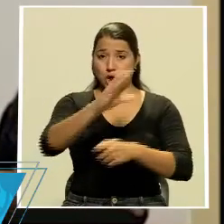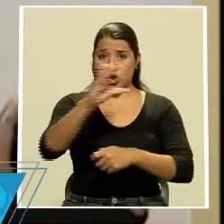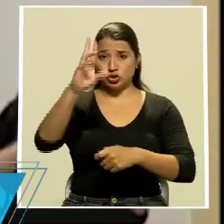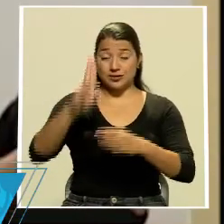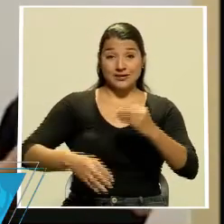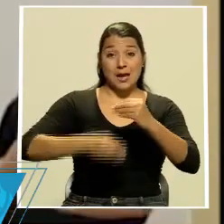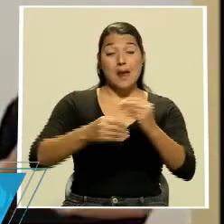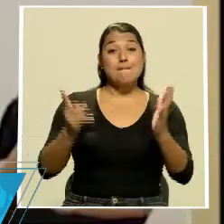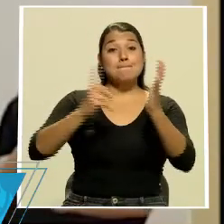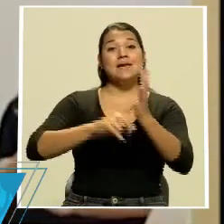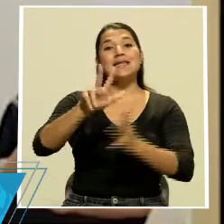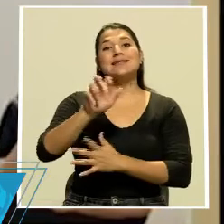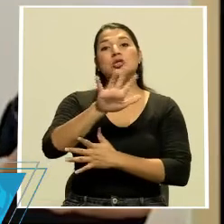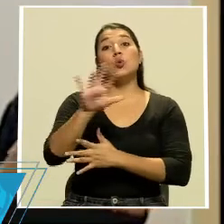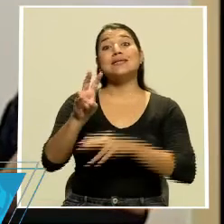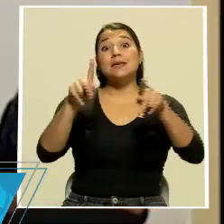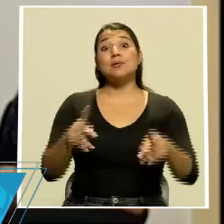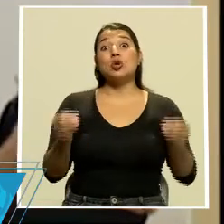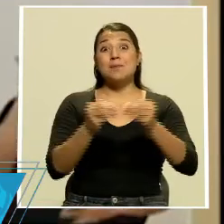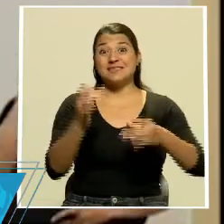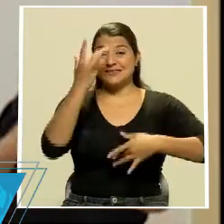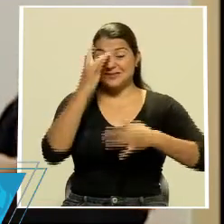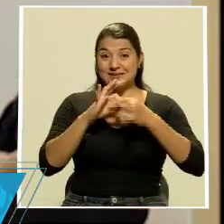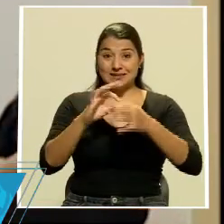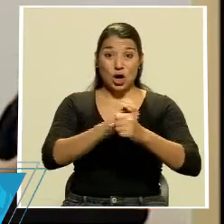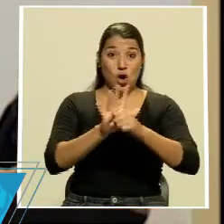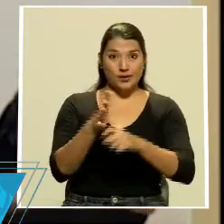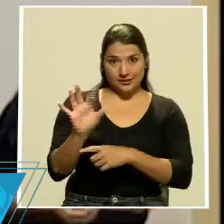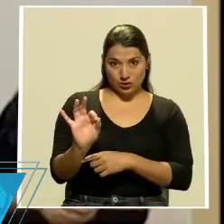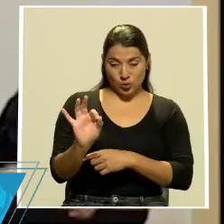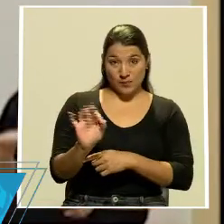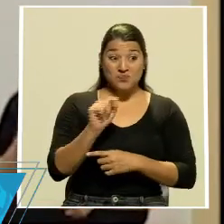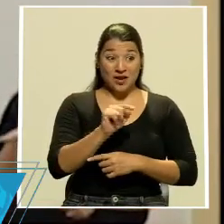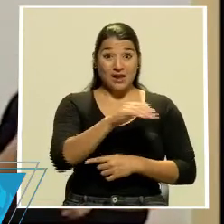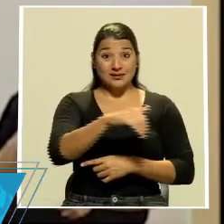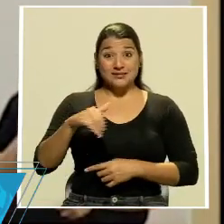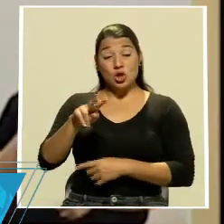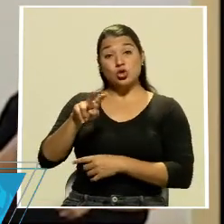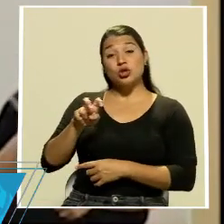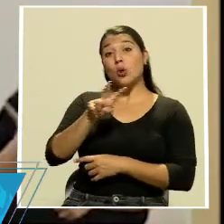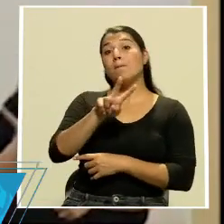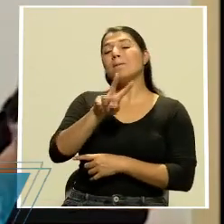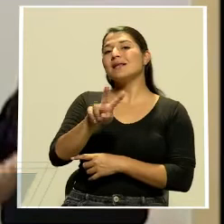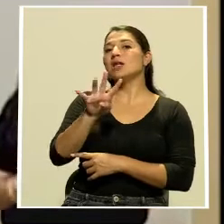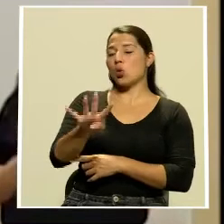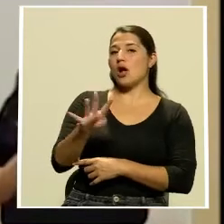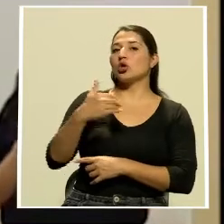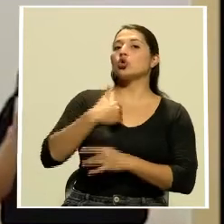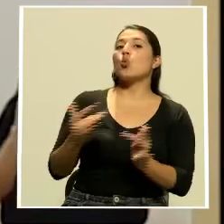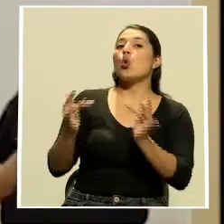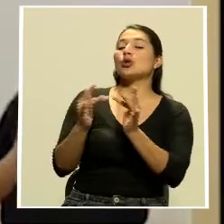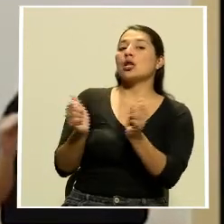1.357 casos nuevos de COVID-19. De estos, 224 fueron diagnosticados por nexo